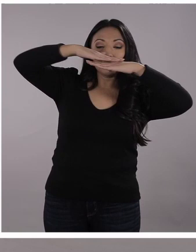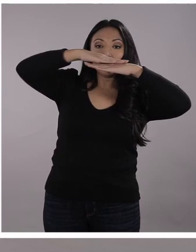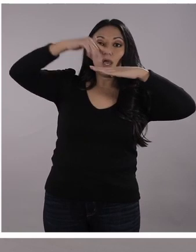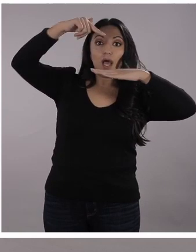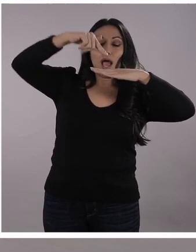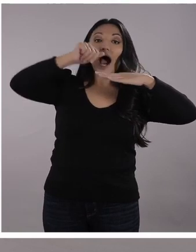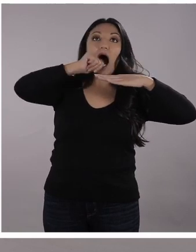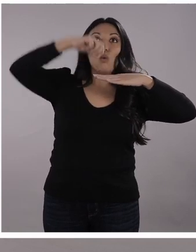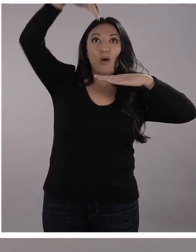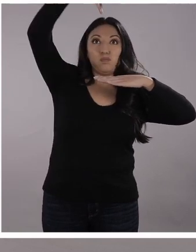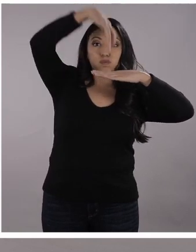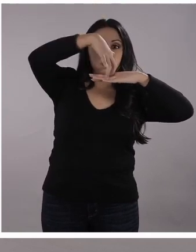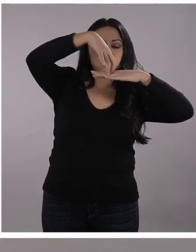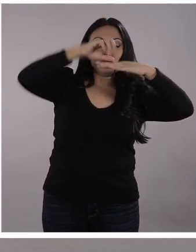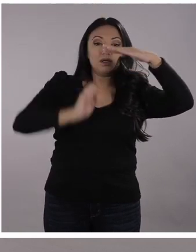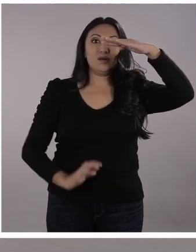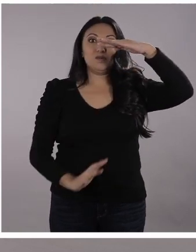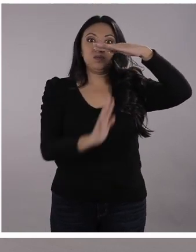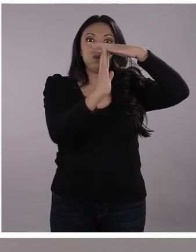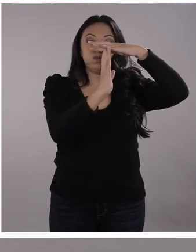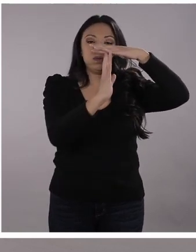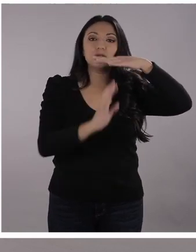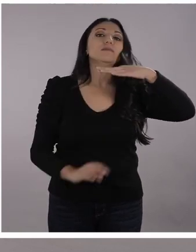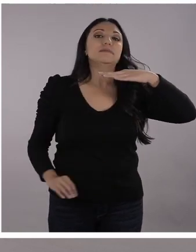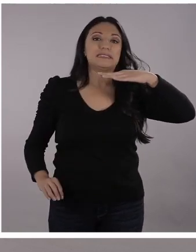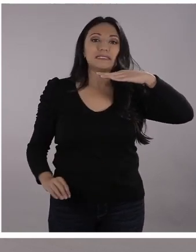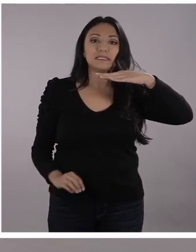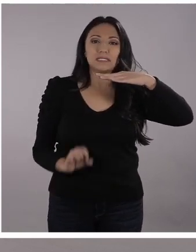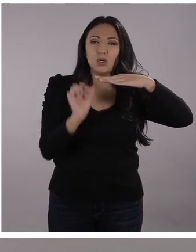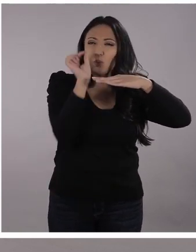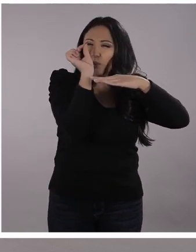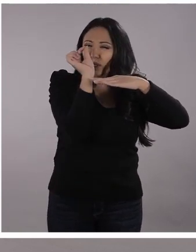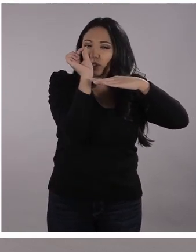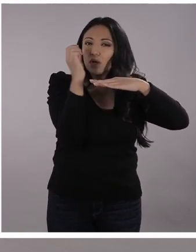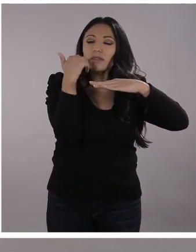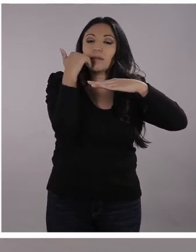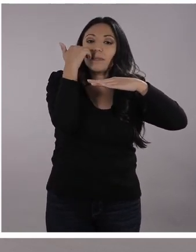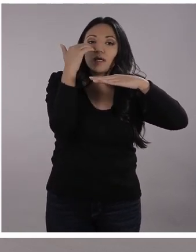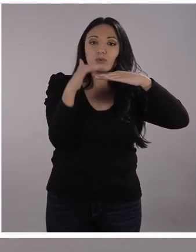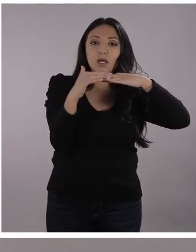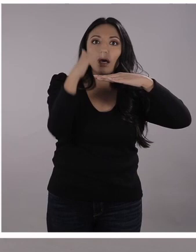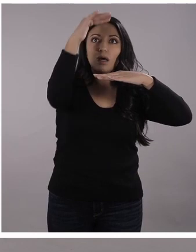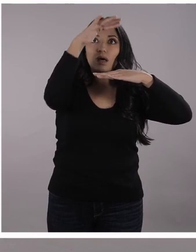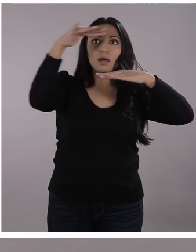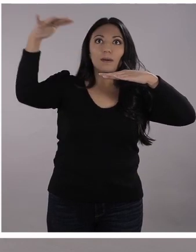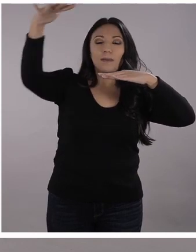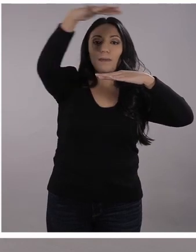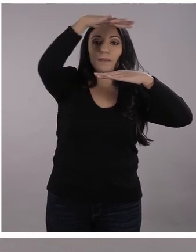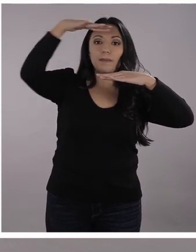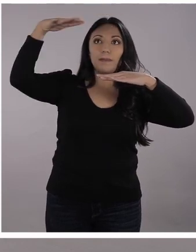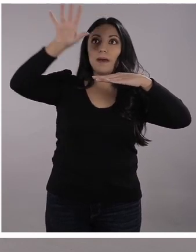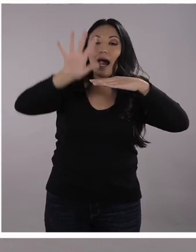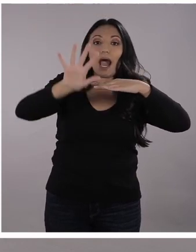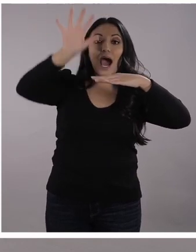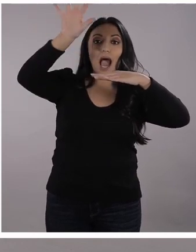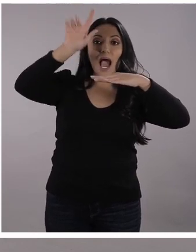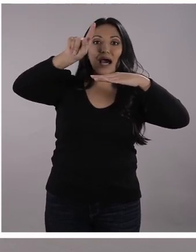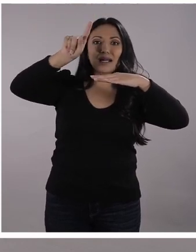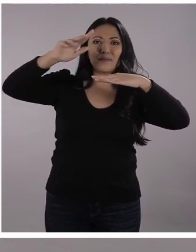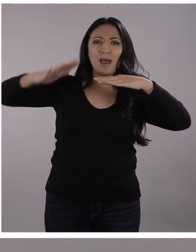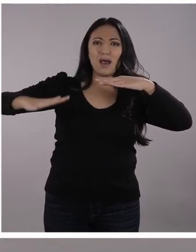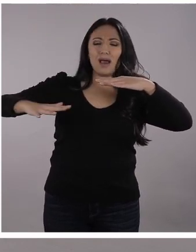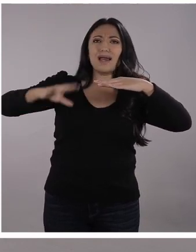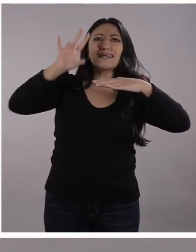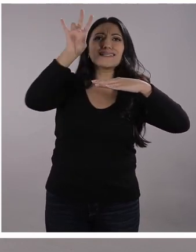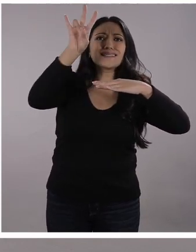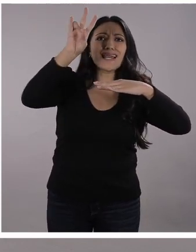pequeñito sube un grado de temperatura, por acá arriba del hemisferio suben siete grados más.